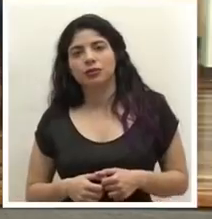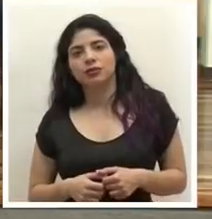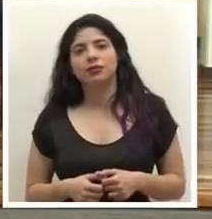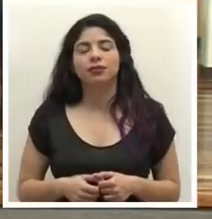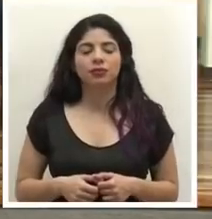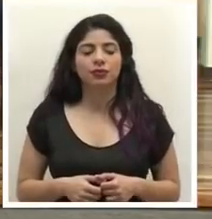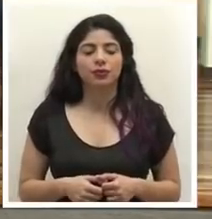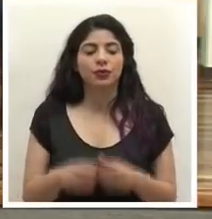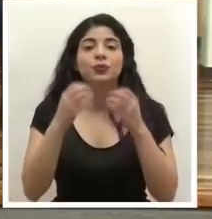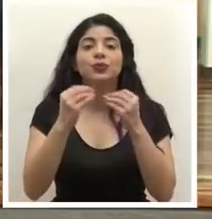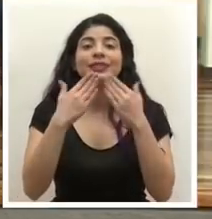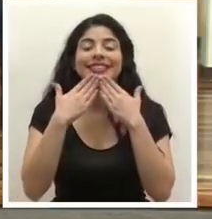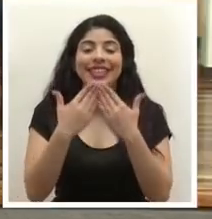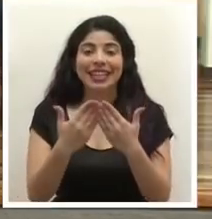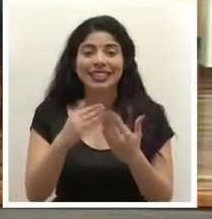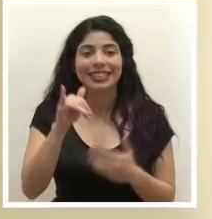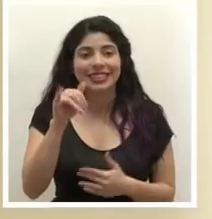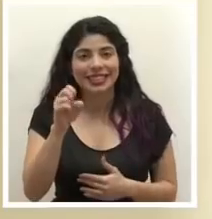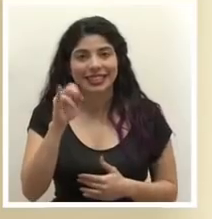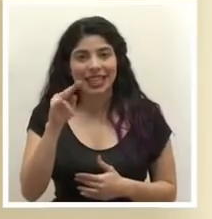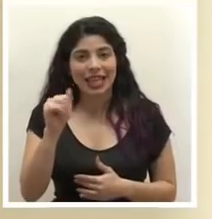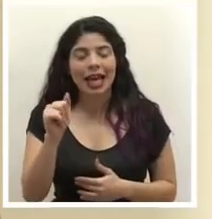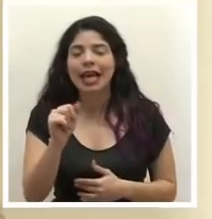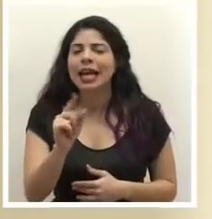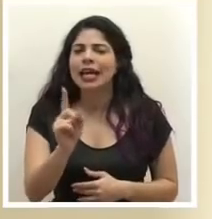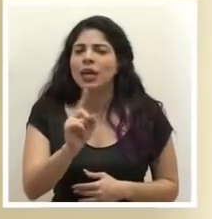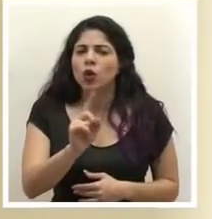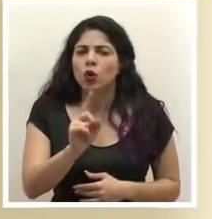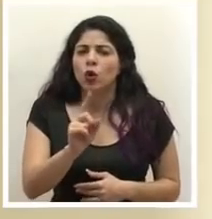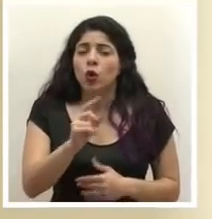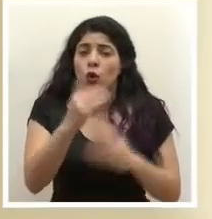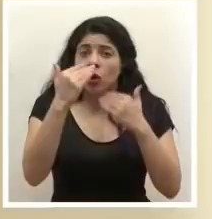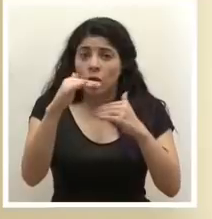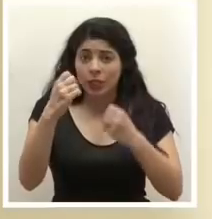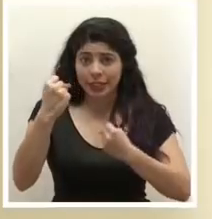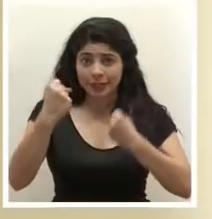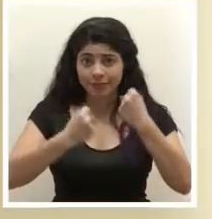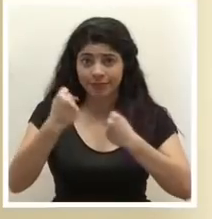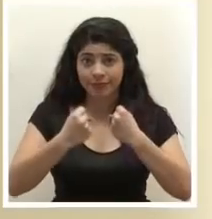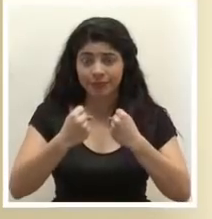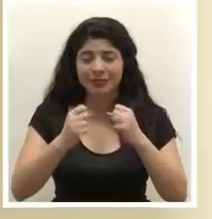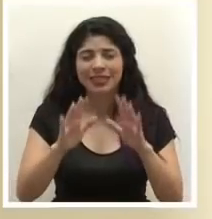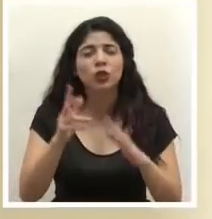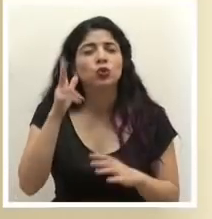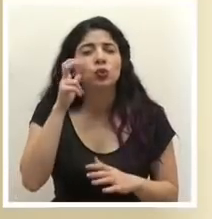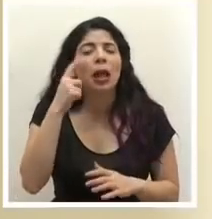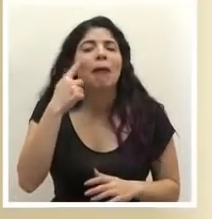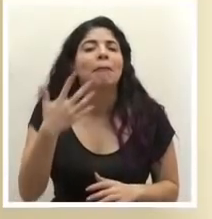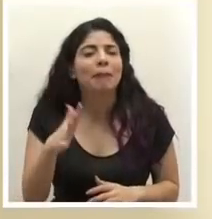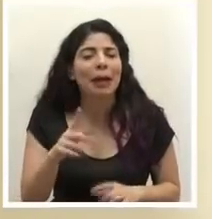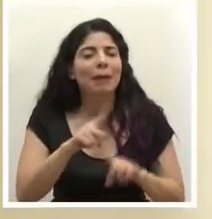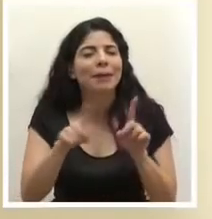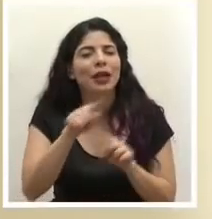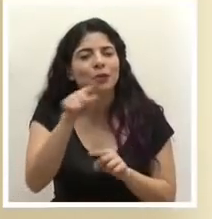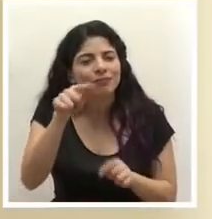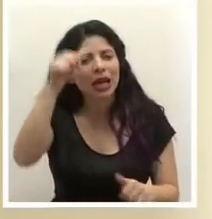muchas gracias Yesenia no la restricción vehicular digamos que suena parecido nada más